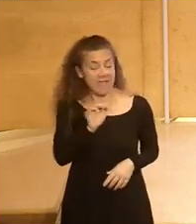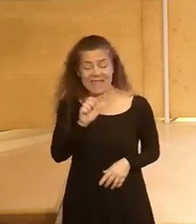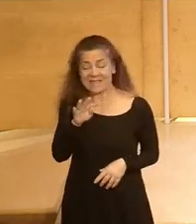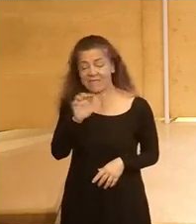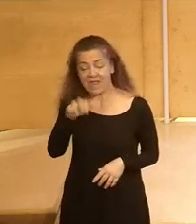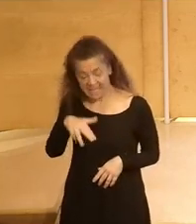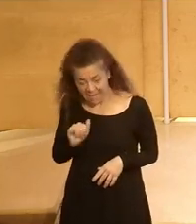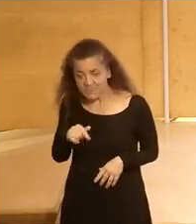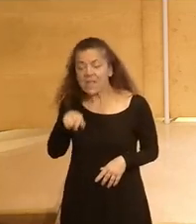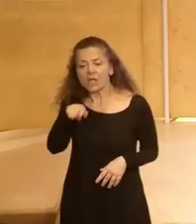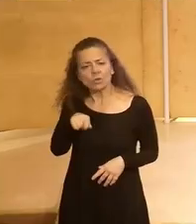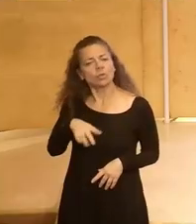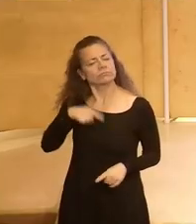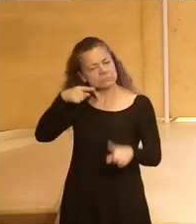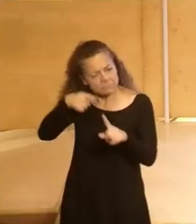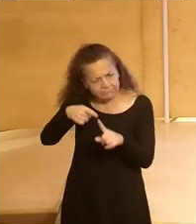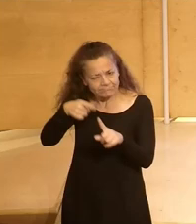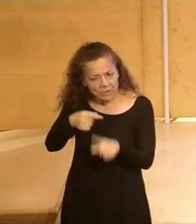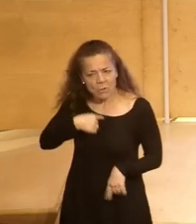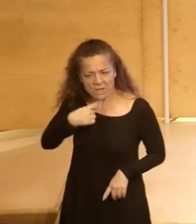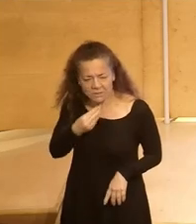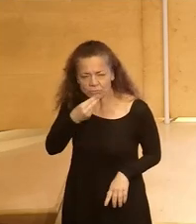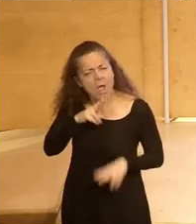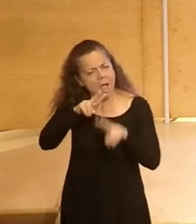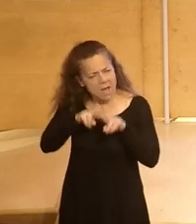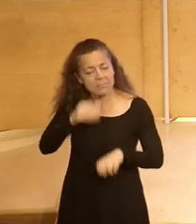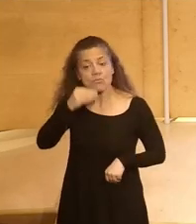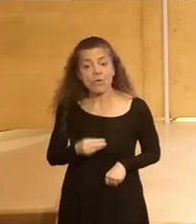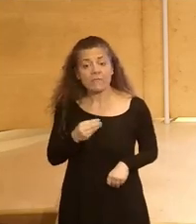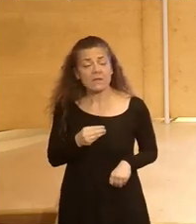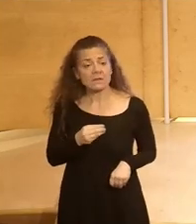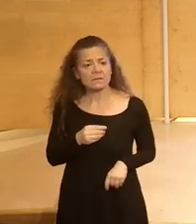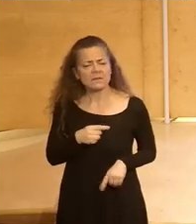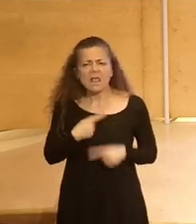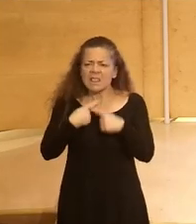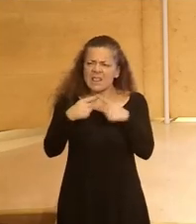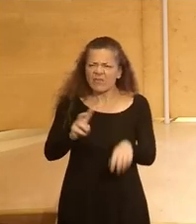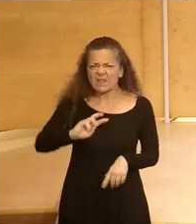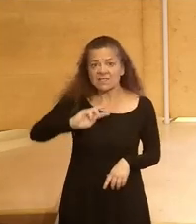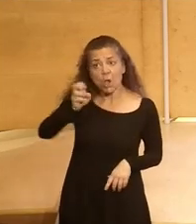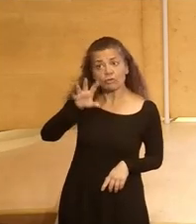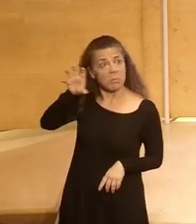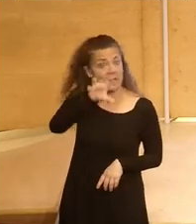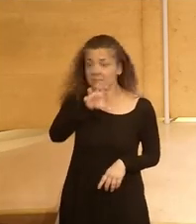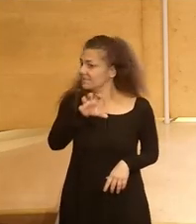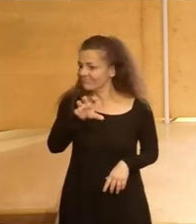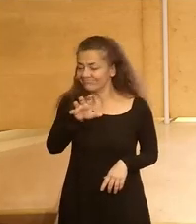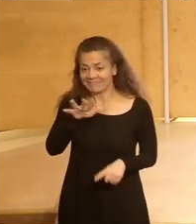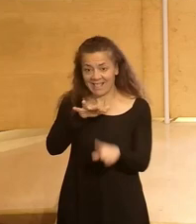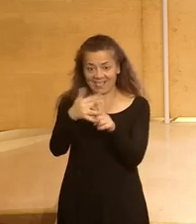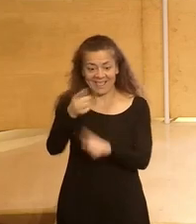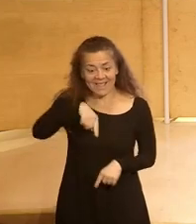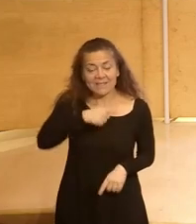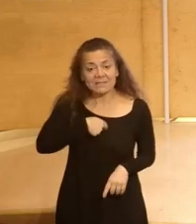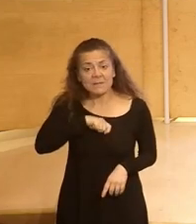con tanta agudeza además analizas tampoco son distintos de los que pasan en otros países de nuestro entorno